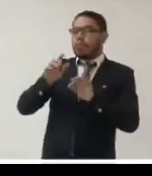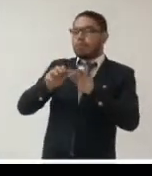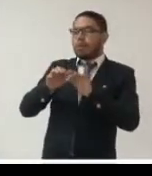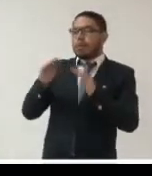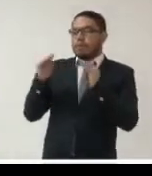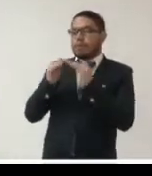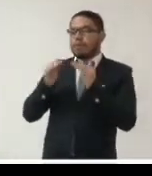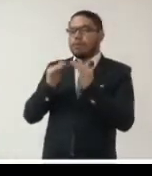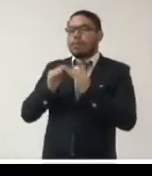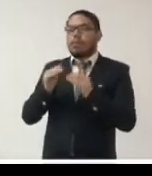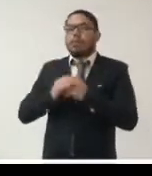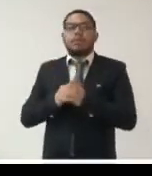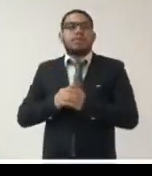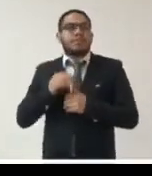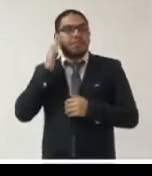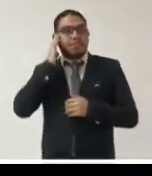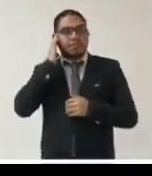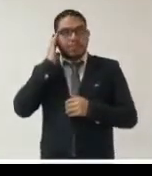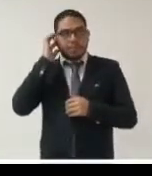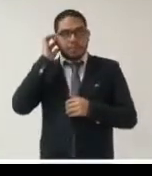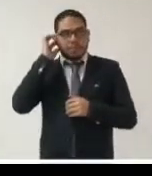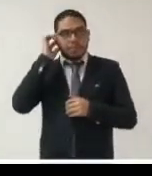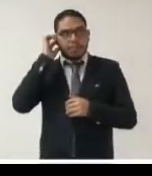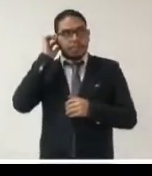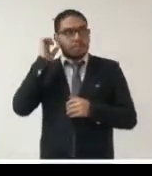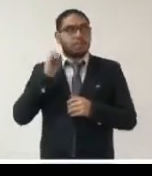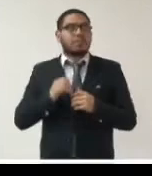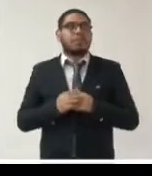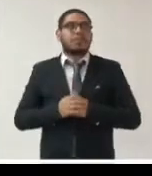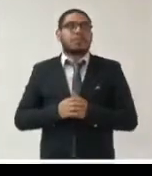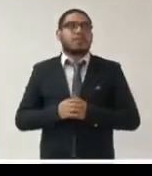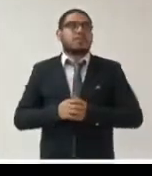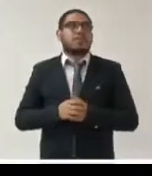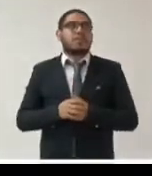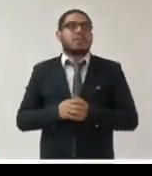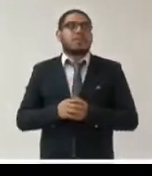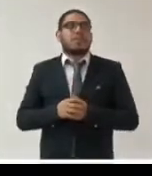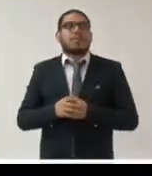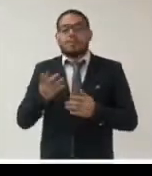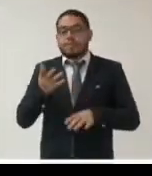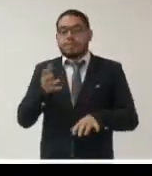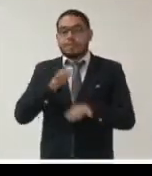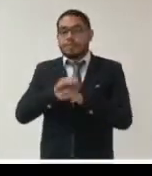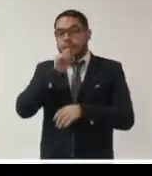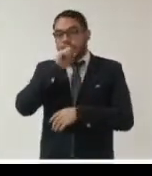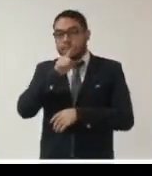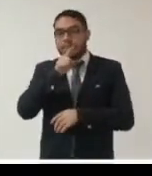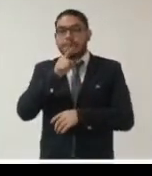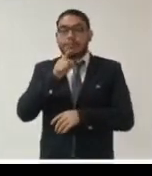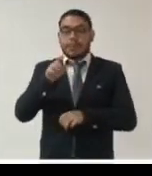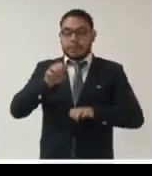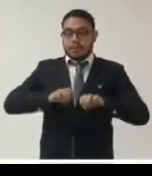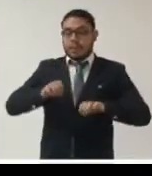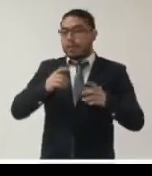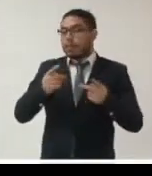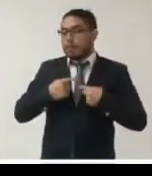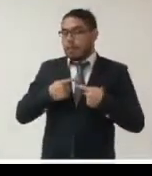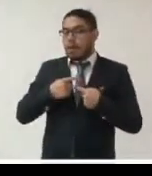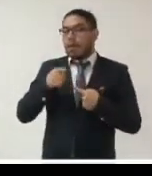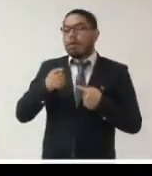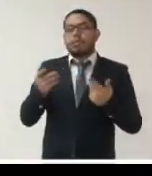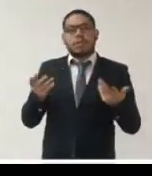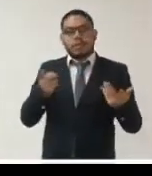comunicación entre otros temas que sobresalen de la reforma tenemos la incorporación de que el empleador deberá promover el